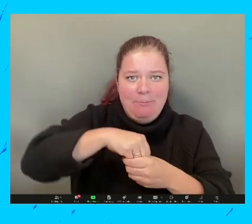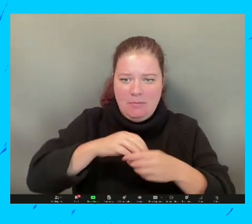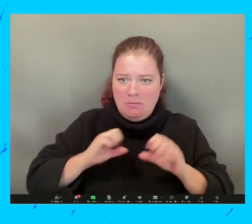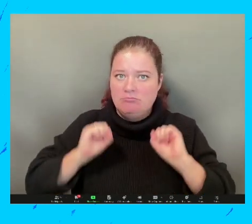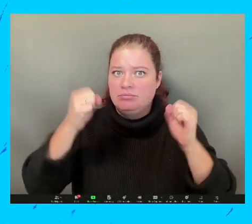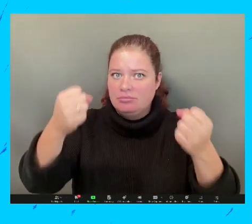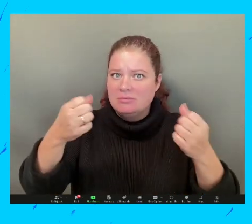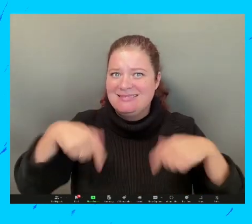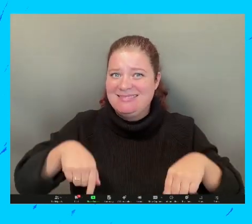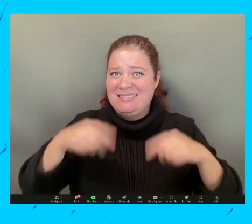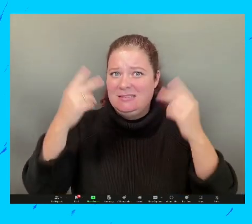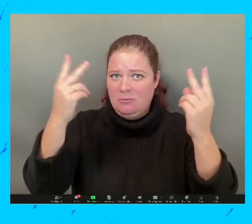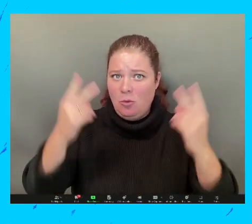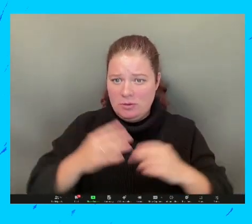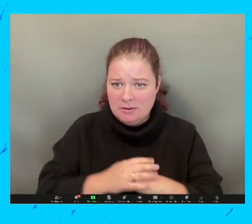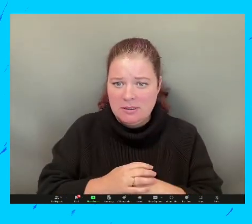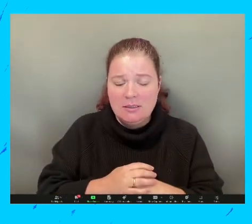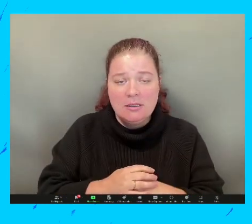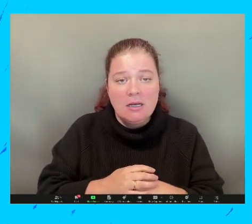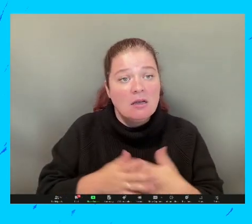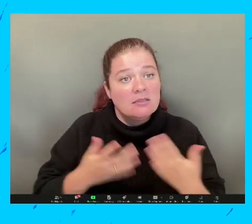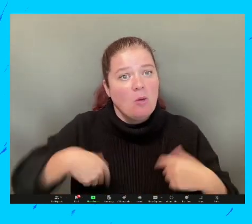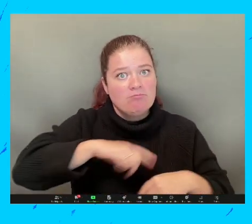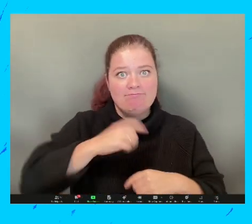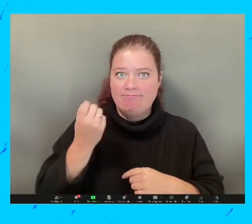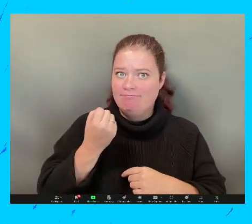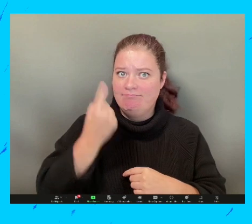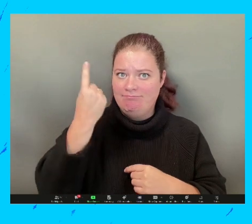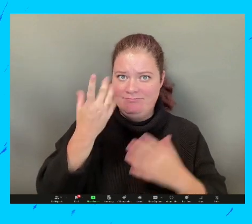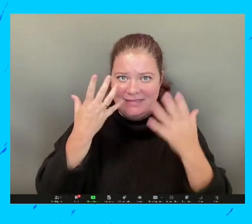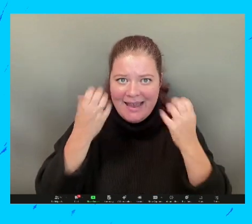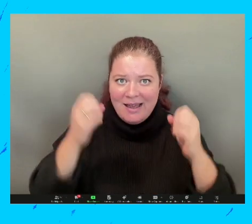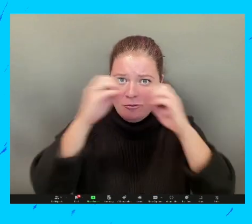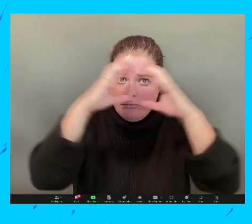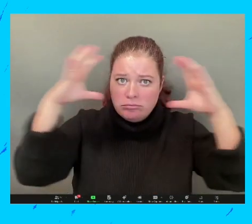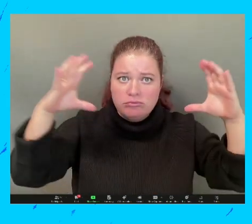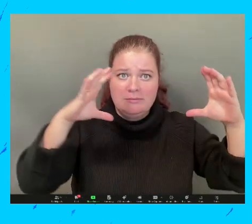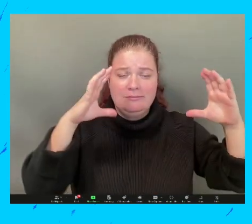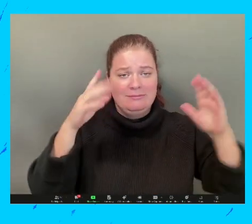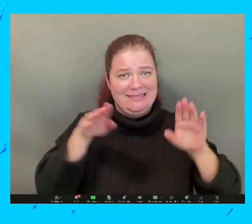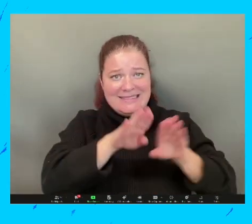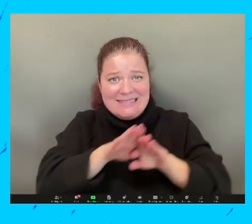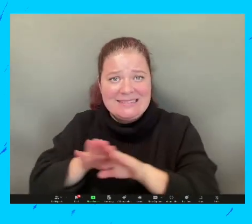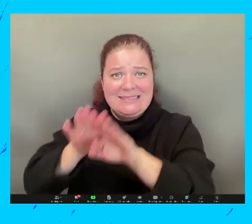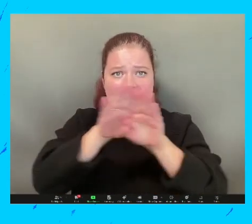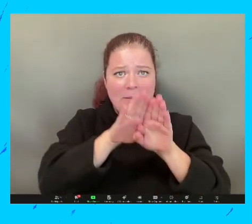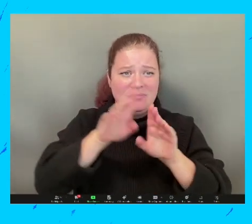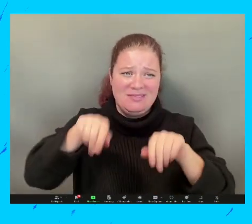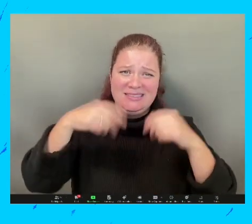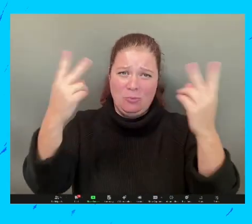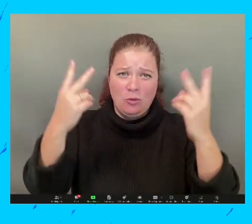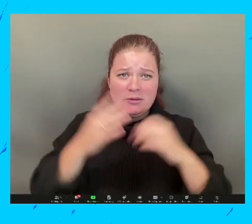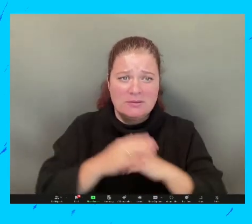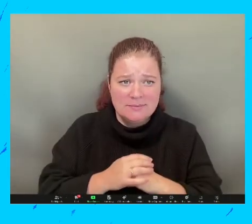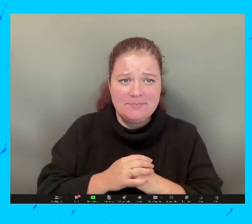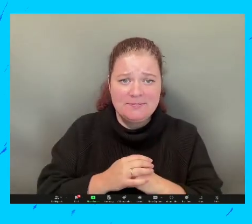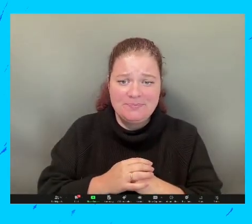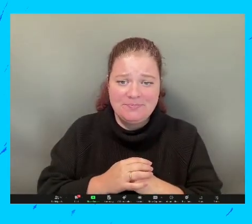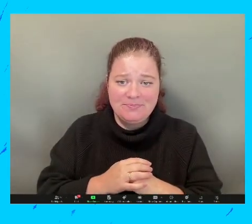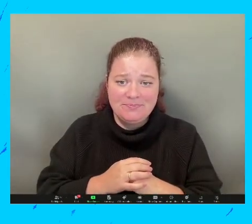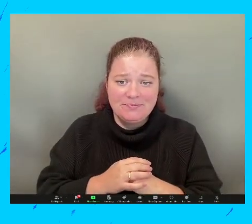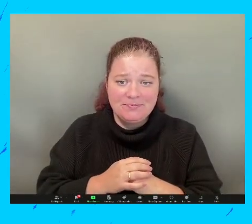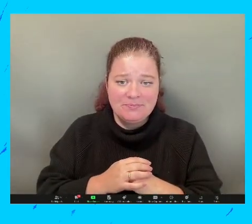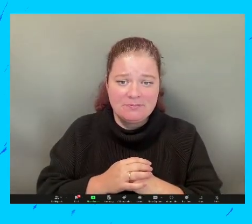unir a todos y tenemos que entender que las necesidades de los adolescentes no son iguales a todos los lugares.